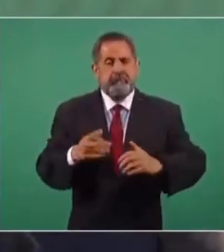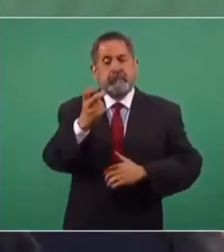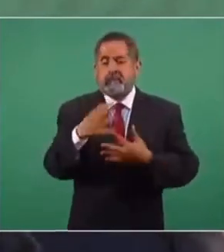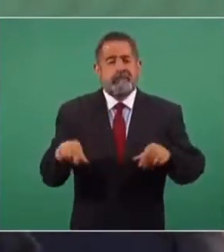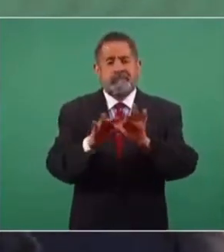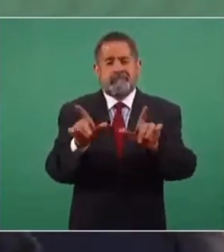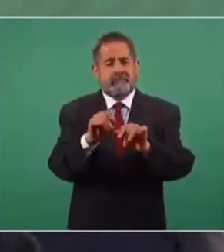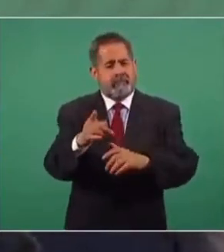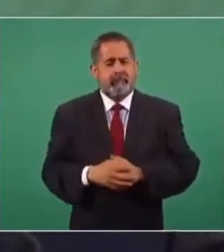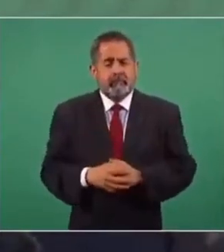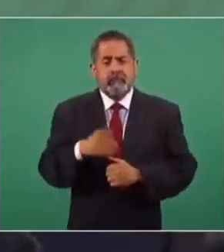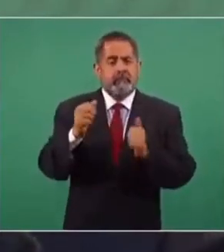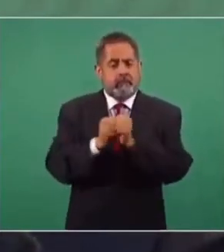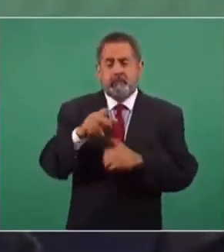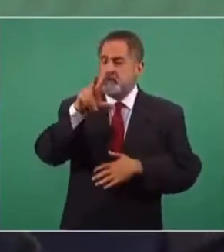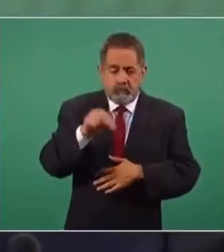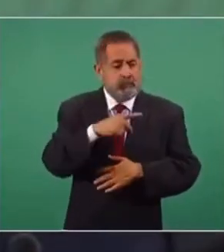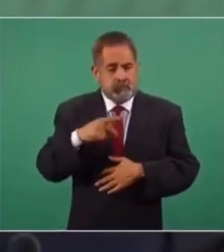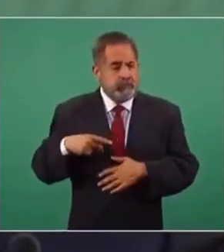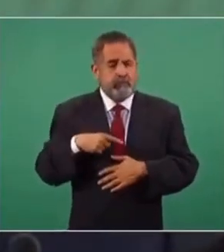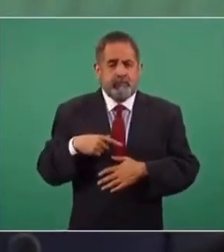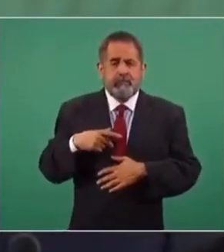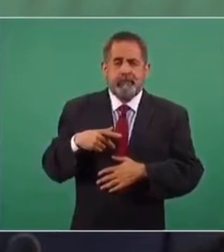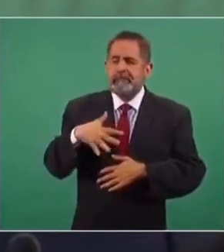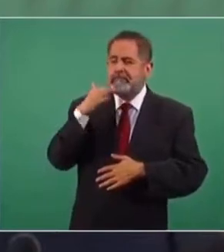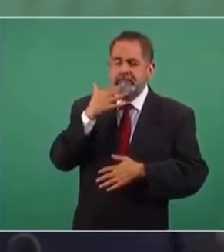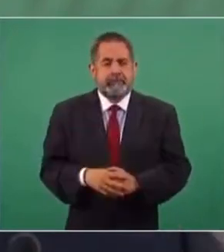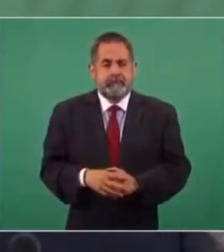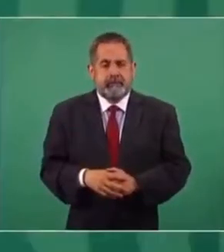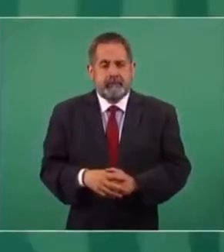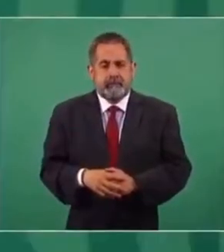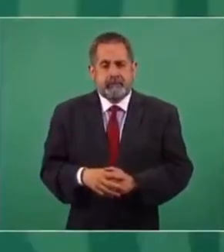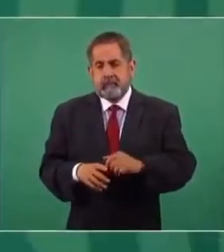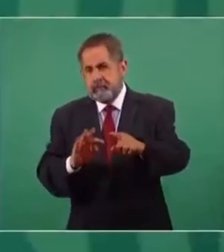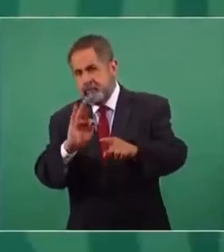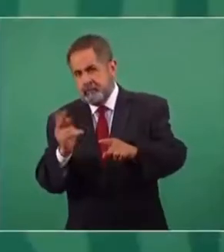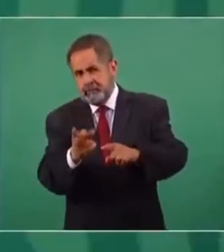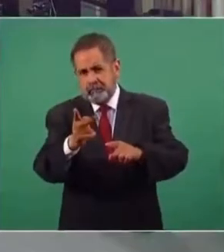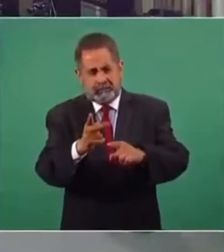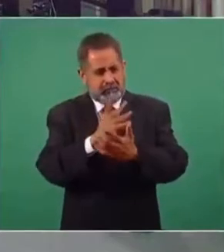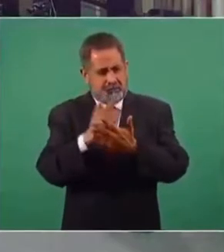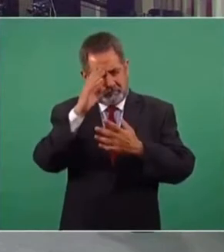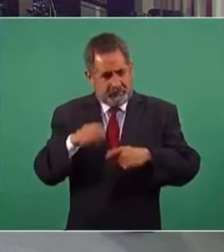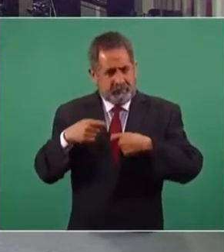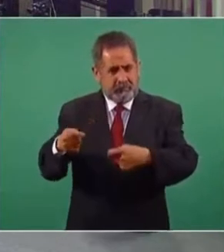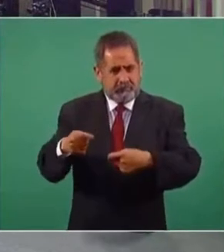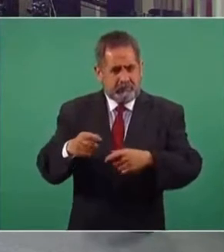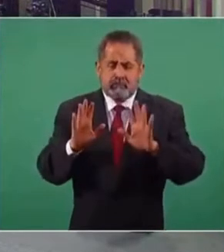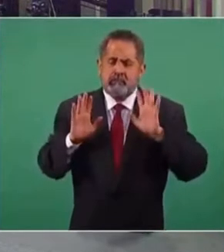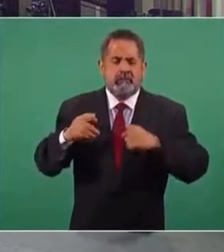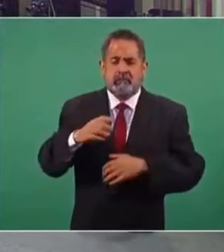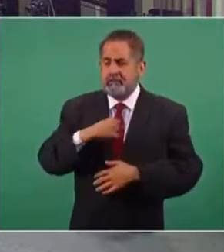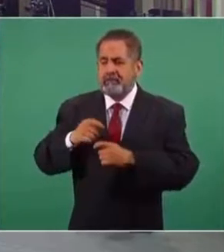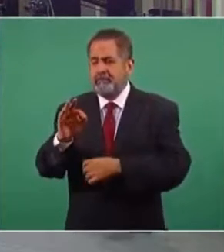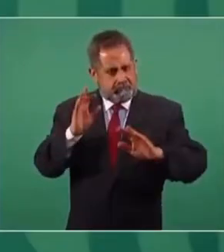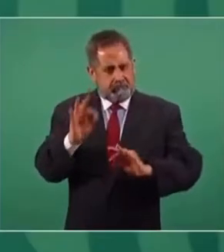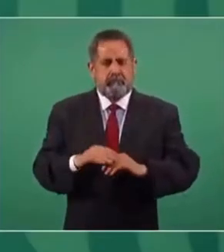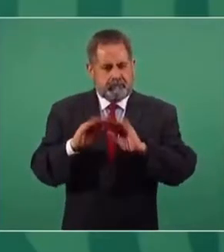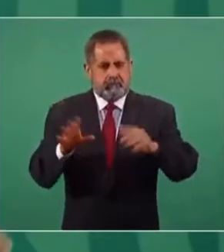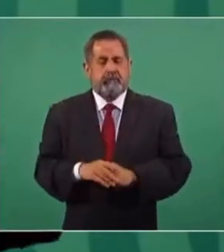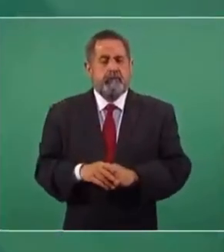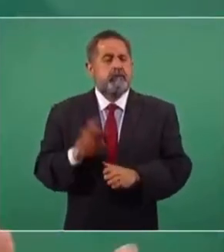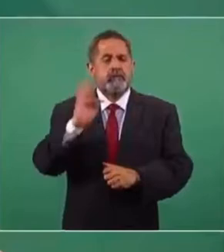Eso es todo. Pero que no se quiera descalificar a la mala a nadie. Sería excesivo e incorrecto que no se le diera la candidatura a Félix Salgado. Eso lo tiene que decidir el tribunal.